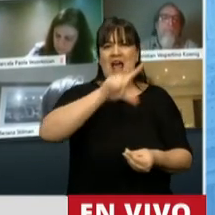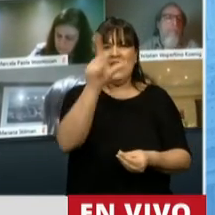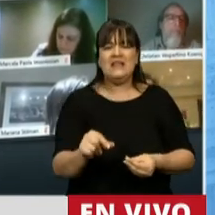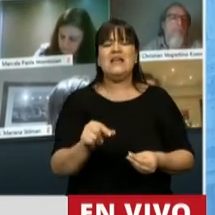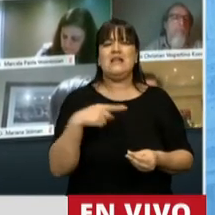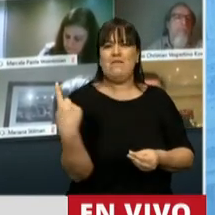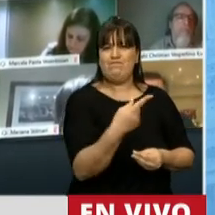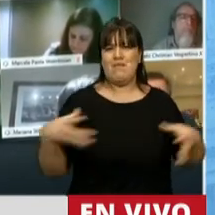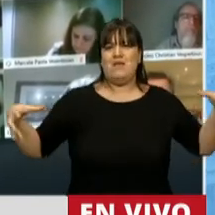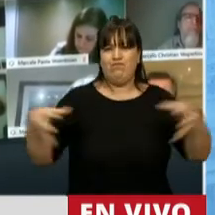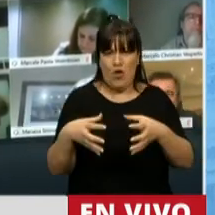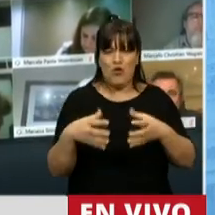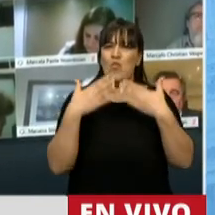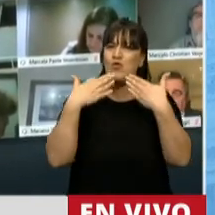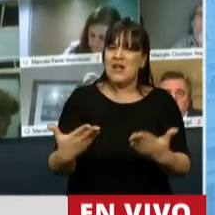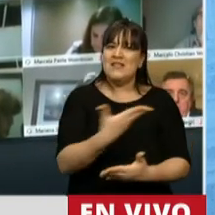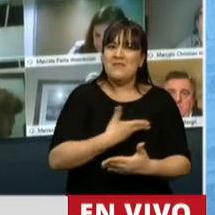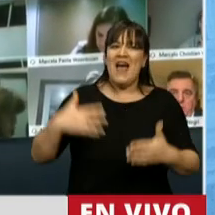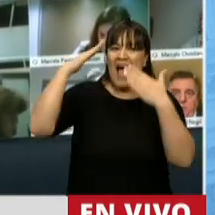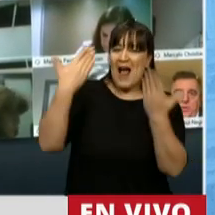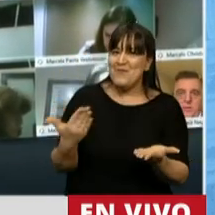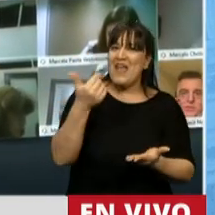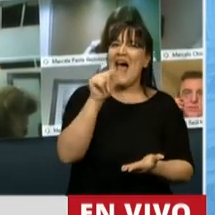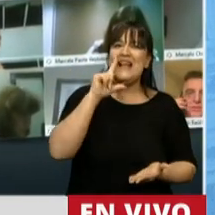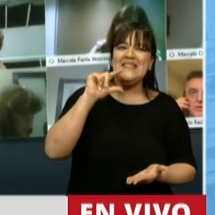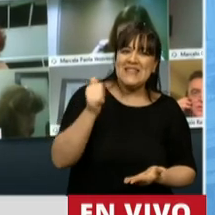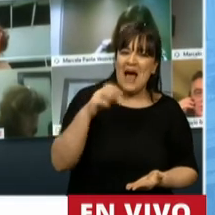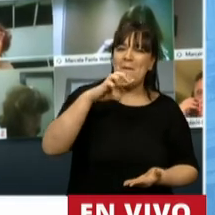Muchas gracias, señor Presidente. Lo saluda Alicia París.